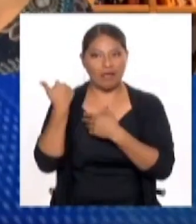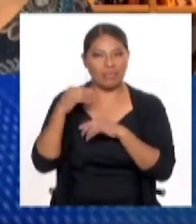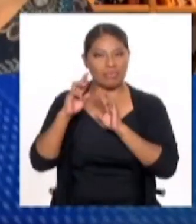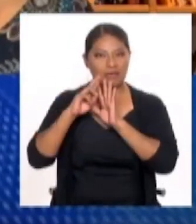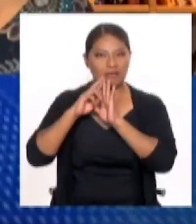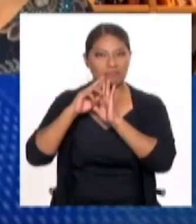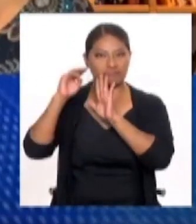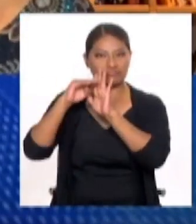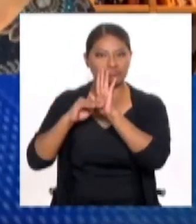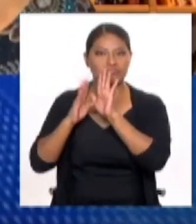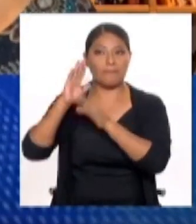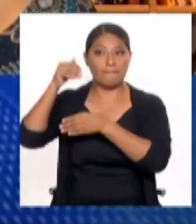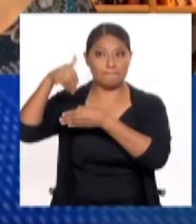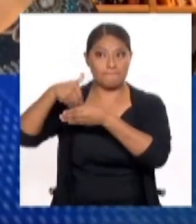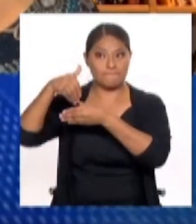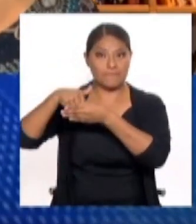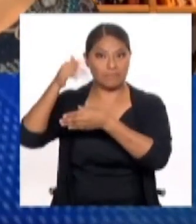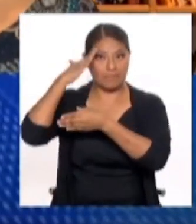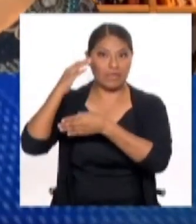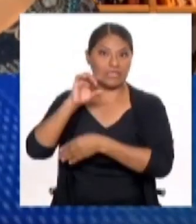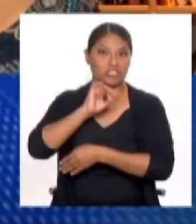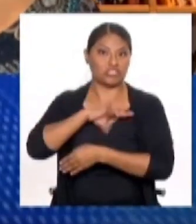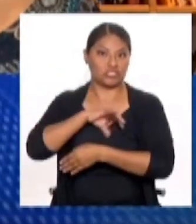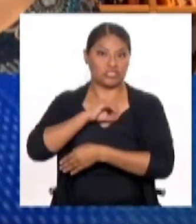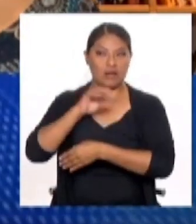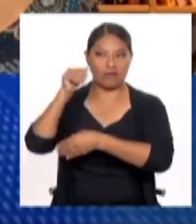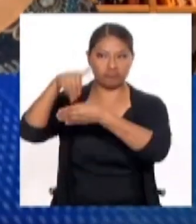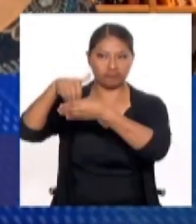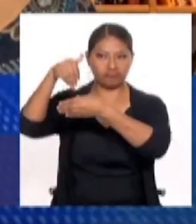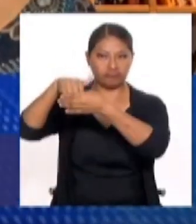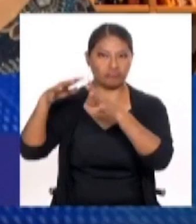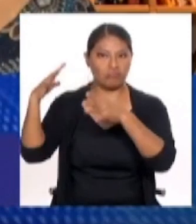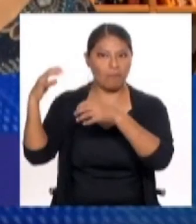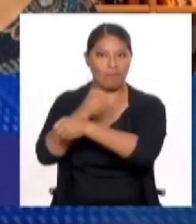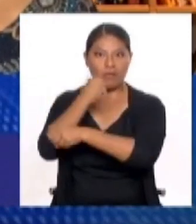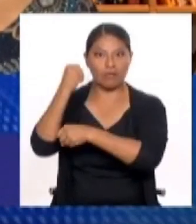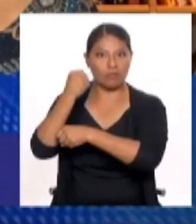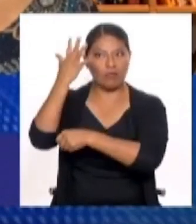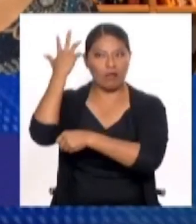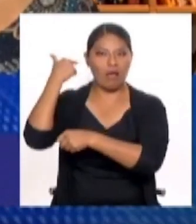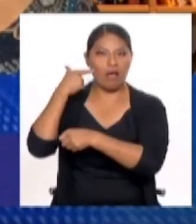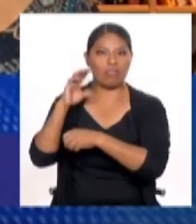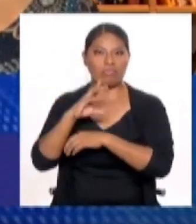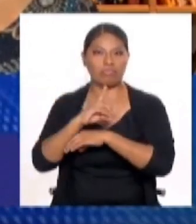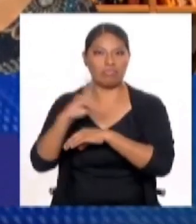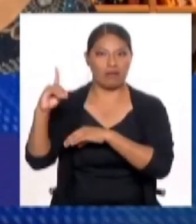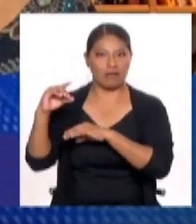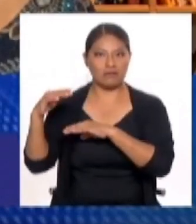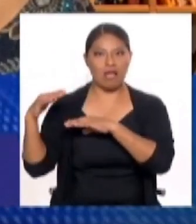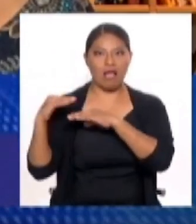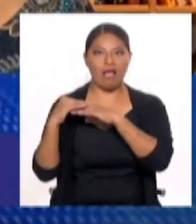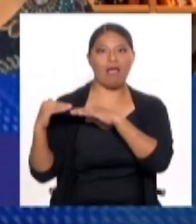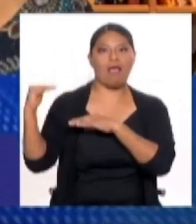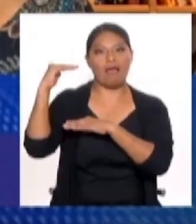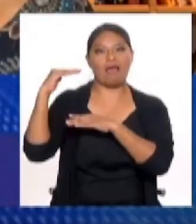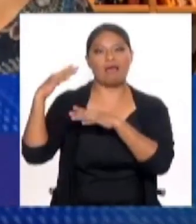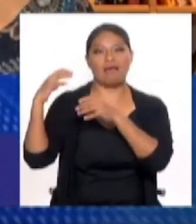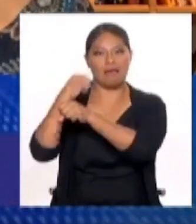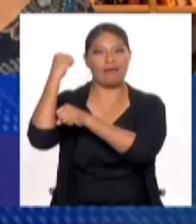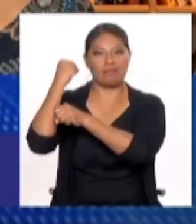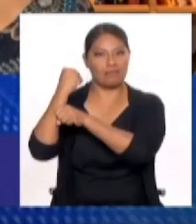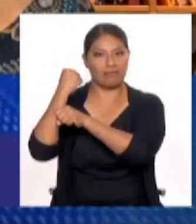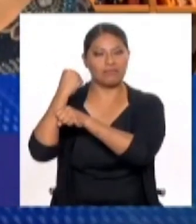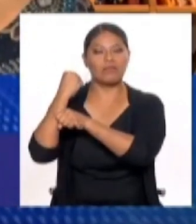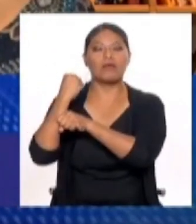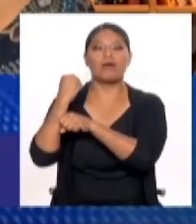electorales de este fin de semana que han dado una victoria muy relevante a la derecha, pero más que la derecha, incluso la que está